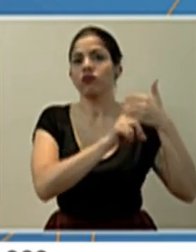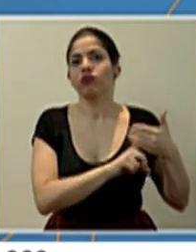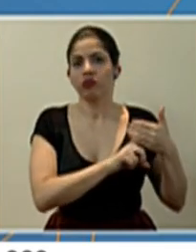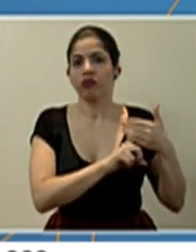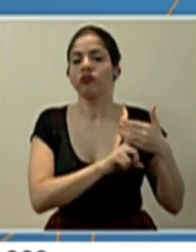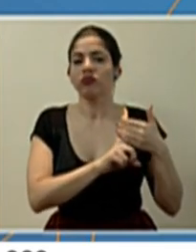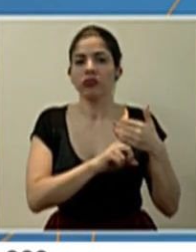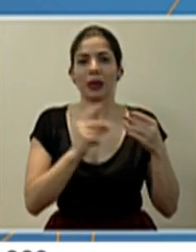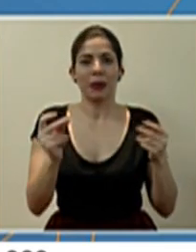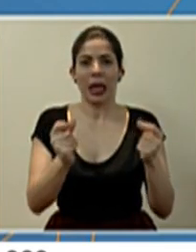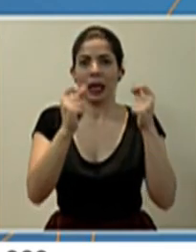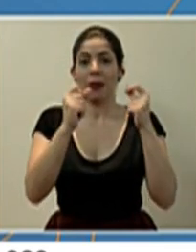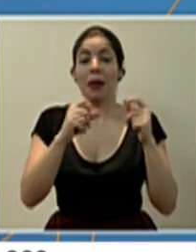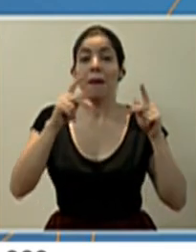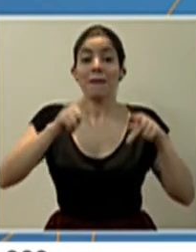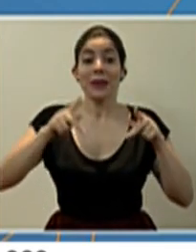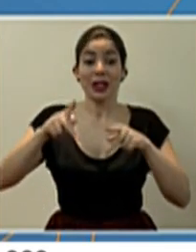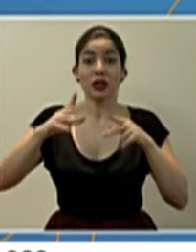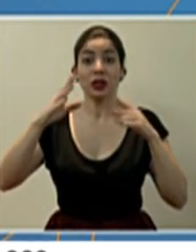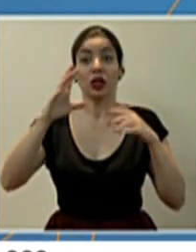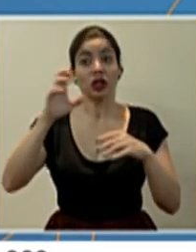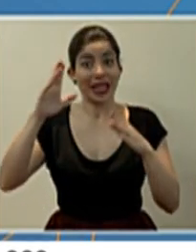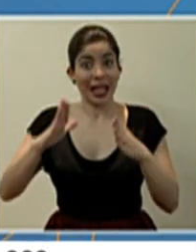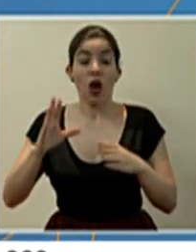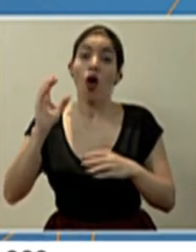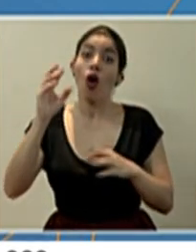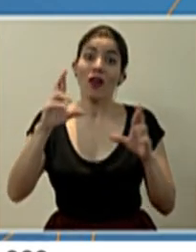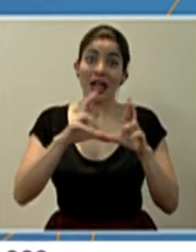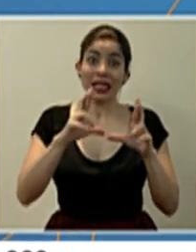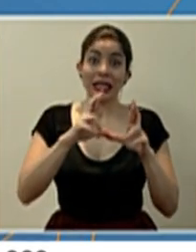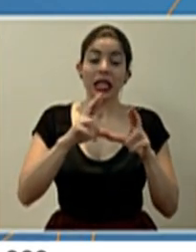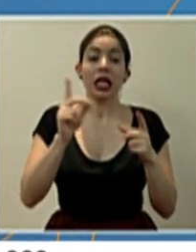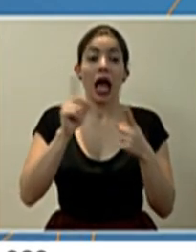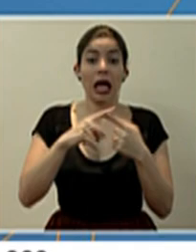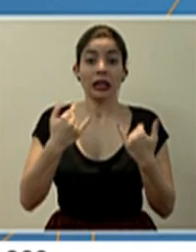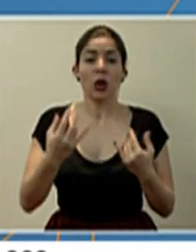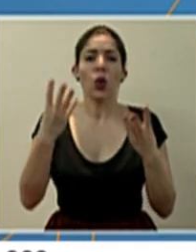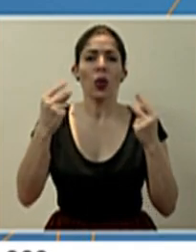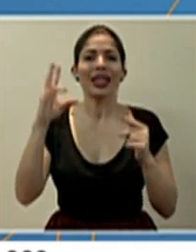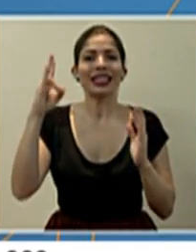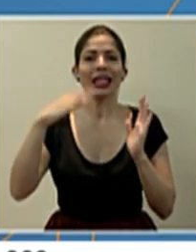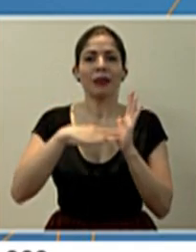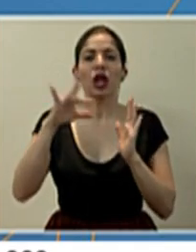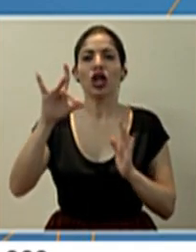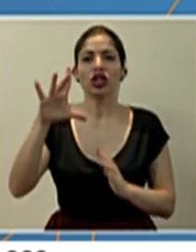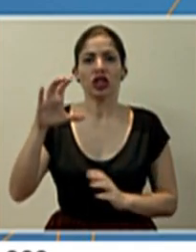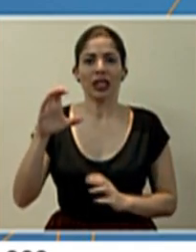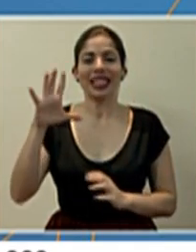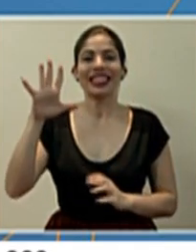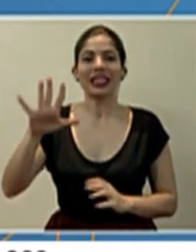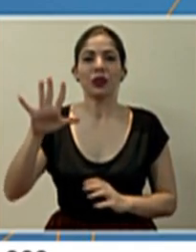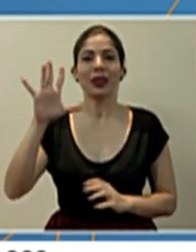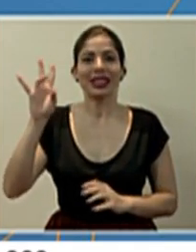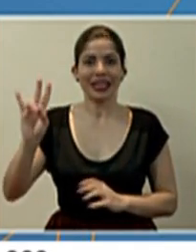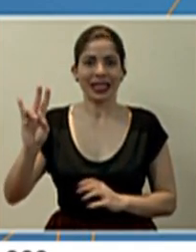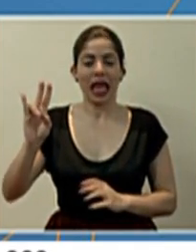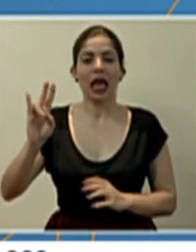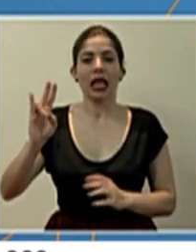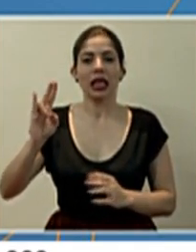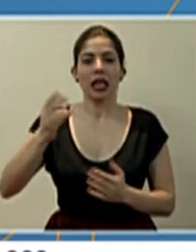nacionales o residentes permanentes, se han girado hasta el momento 7 mil 857